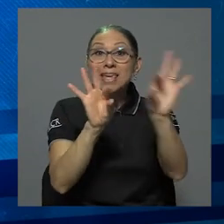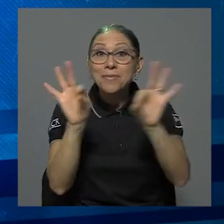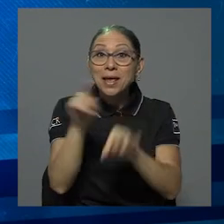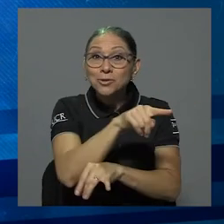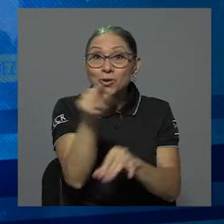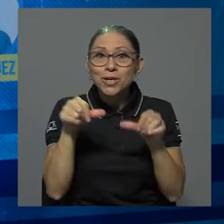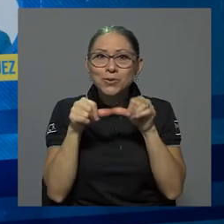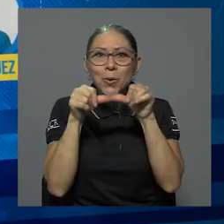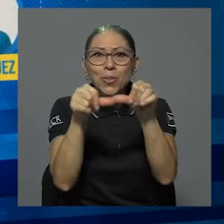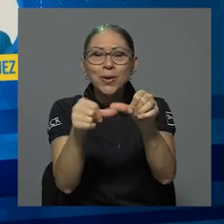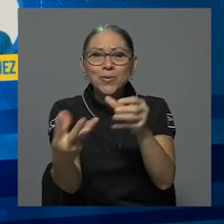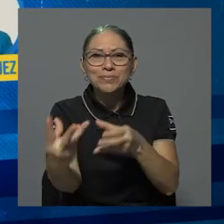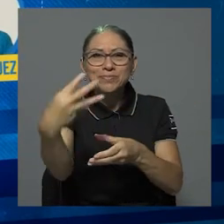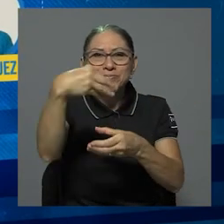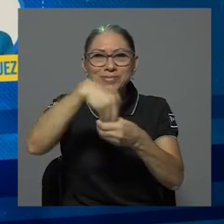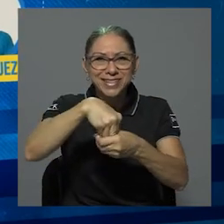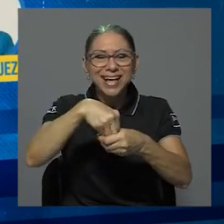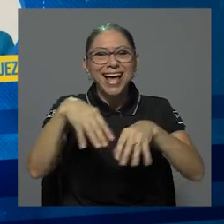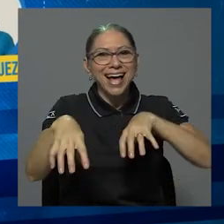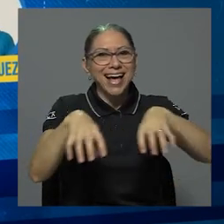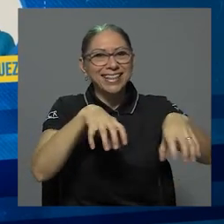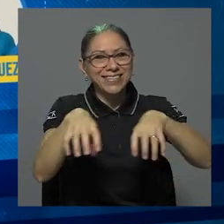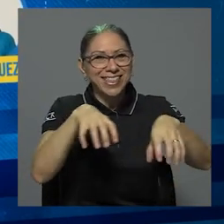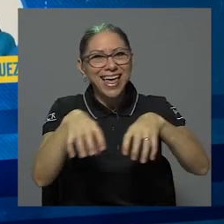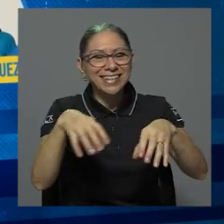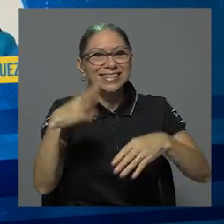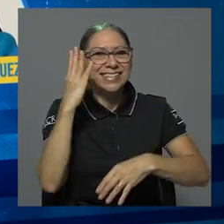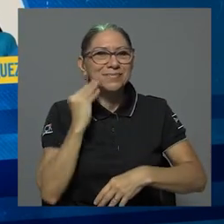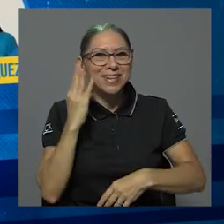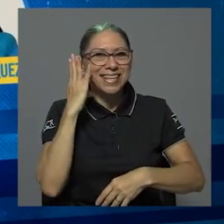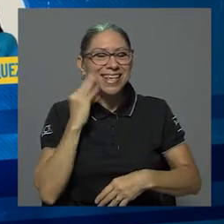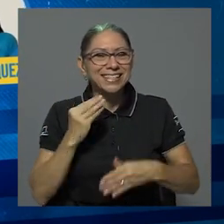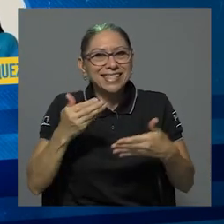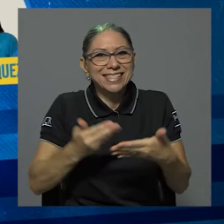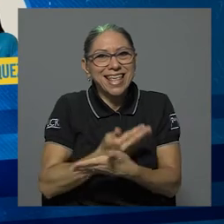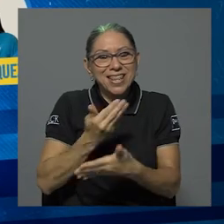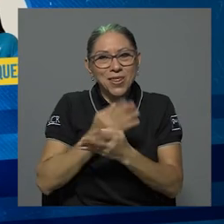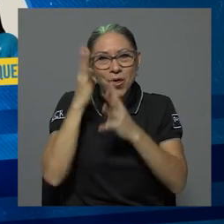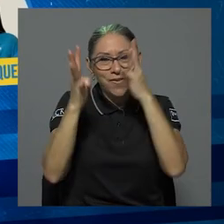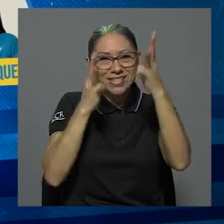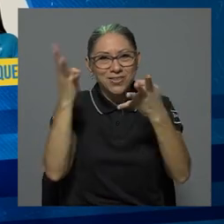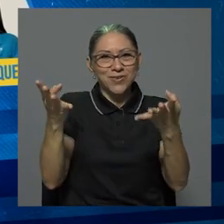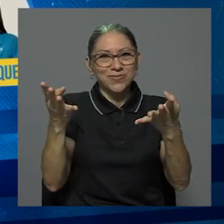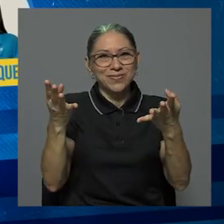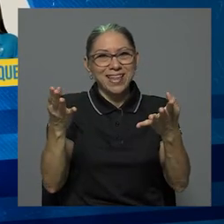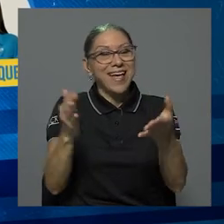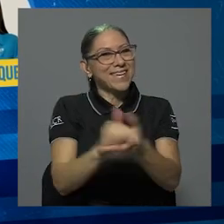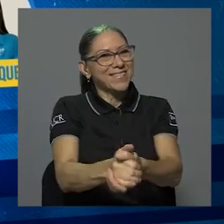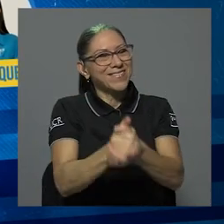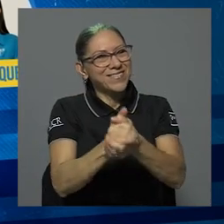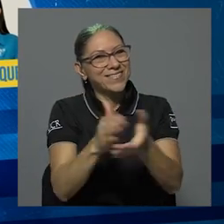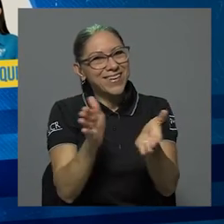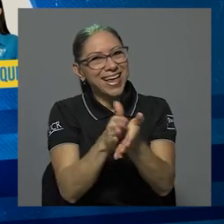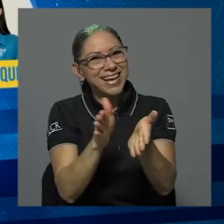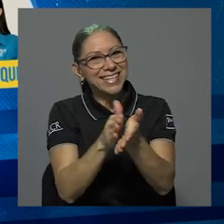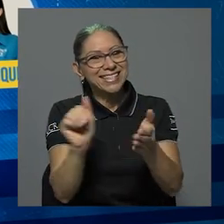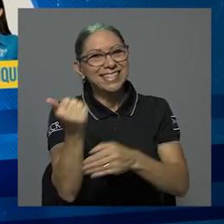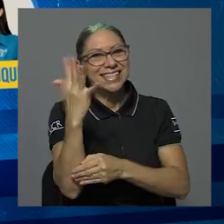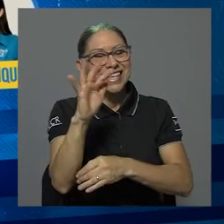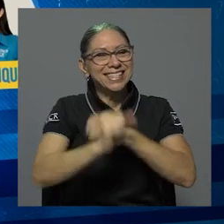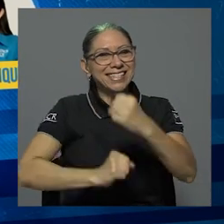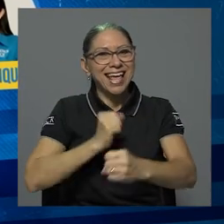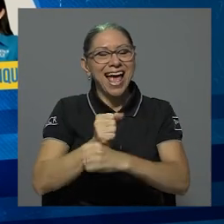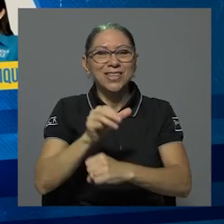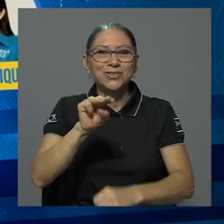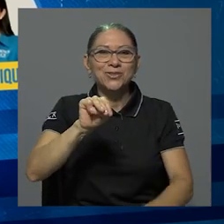a continuar siendo parte de nuestras actividades y experiencias de innovación. ¡Felices 15 años, METICS!